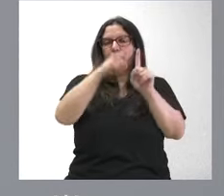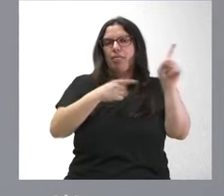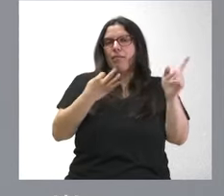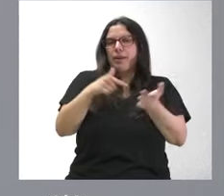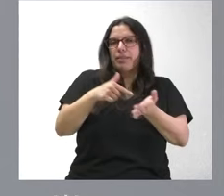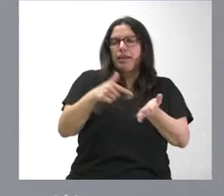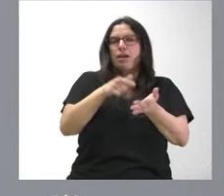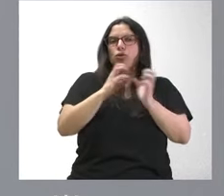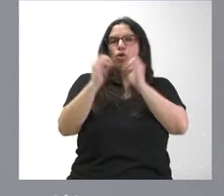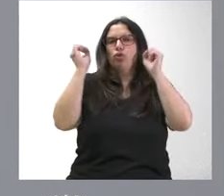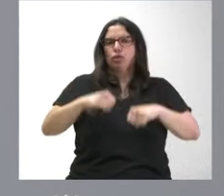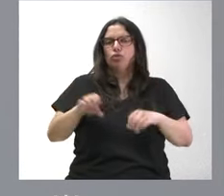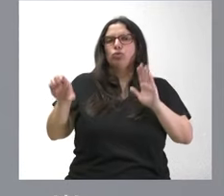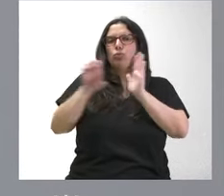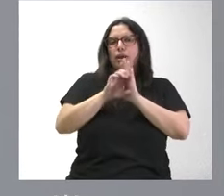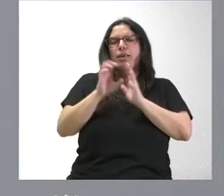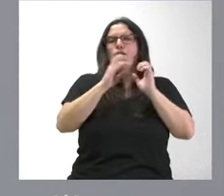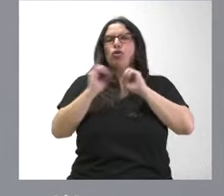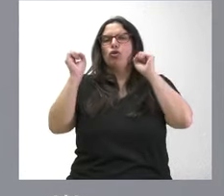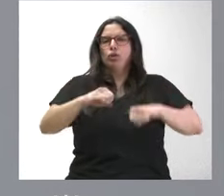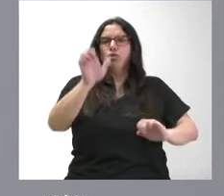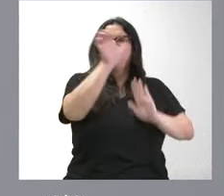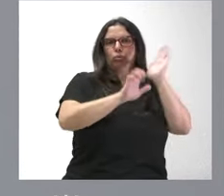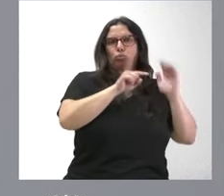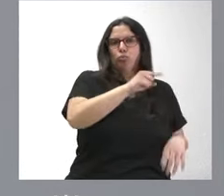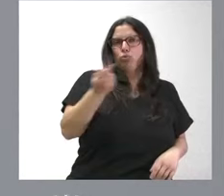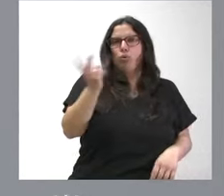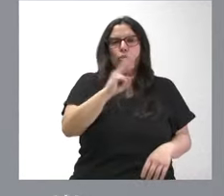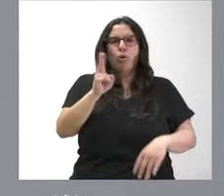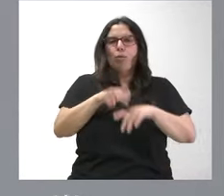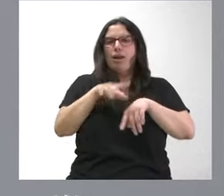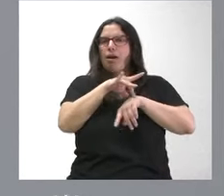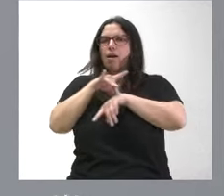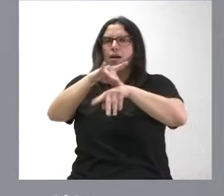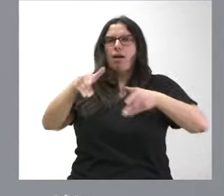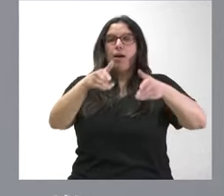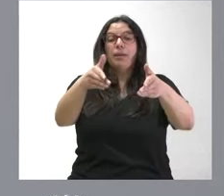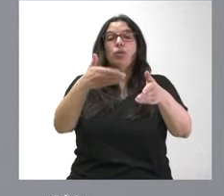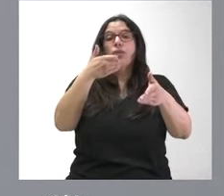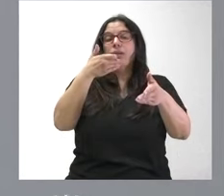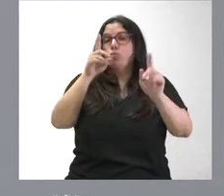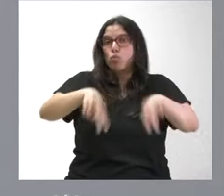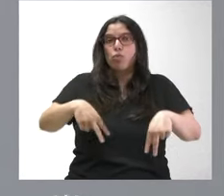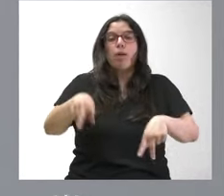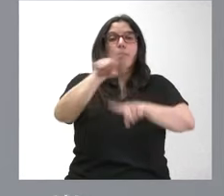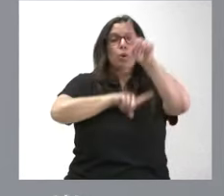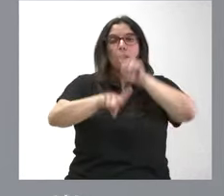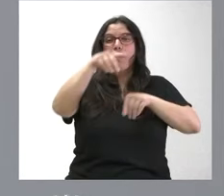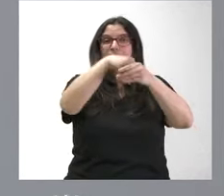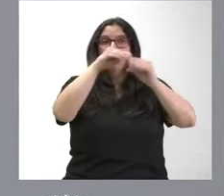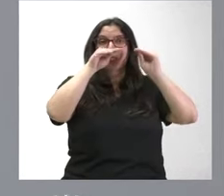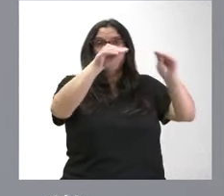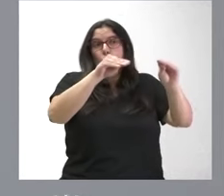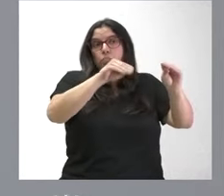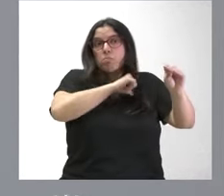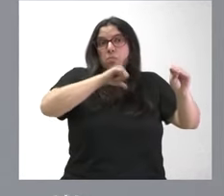este consenso constitucional y este consenso estatutario como vía de actuación y que en ningún caso los problemas internos de nadie